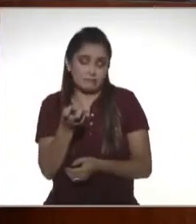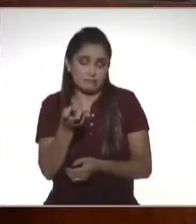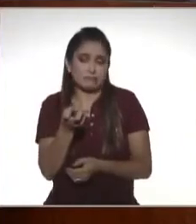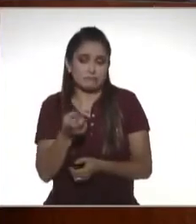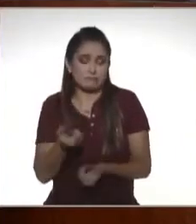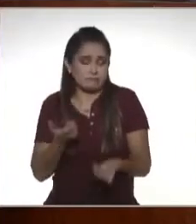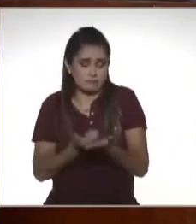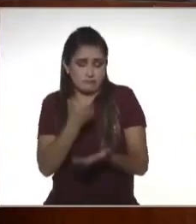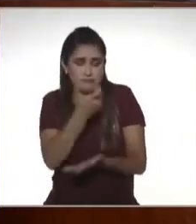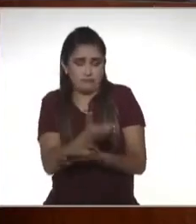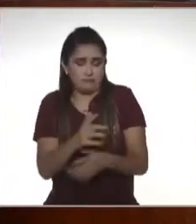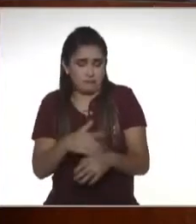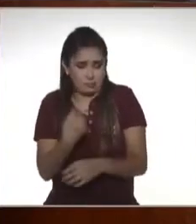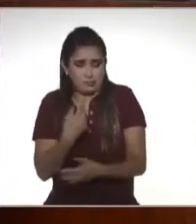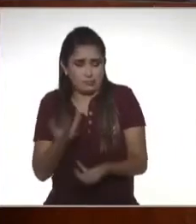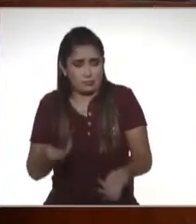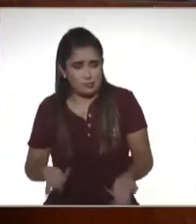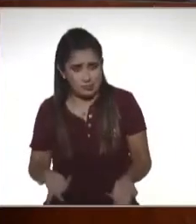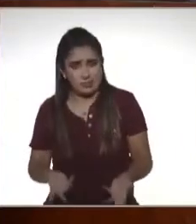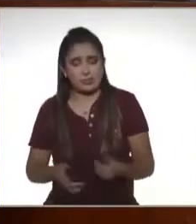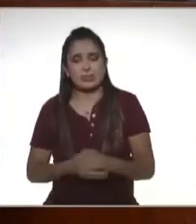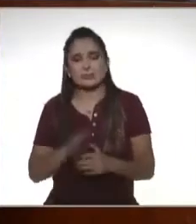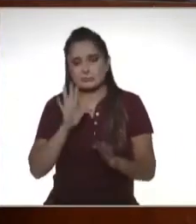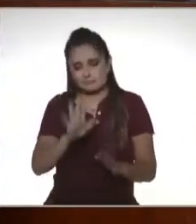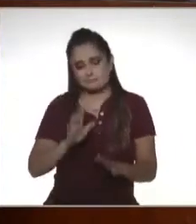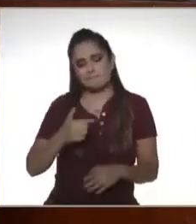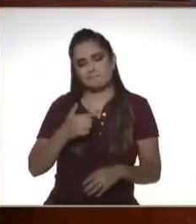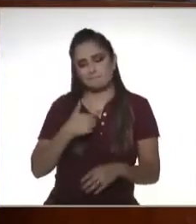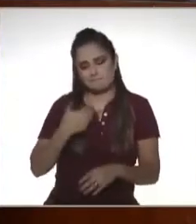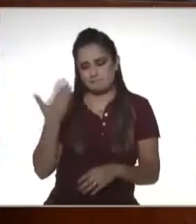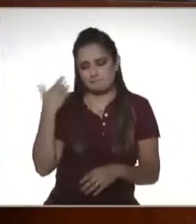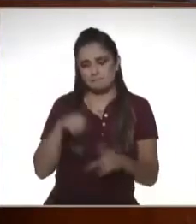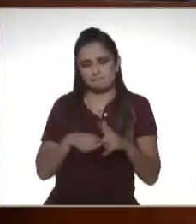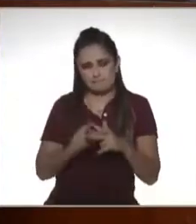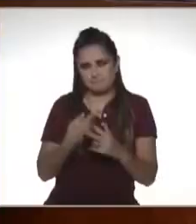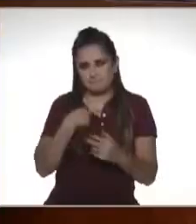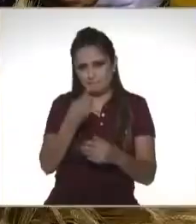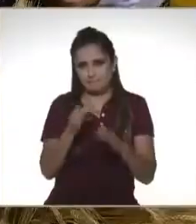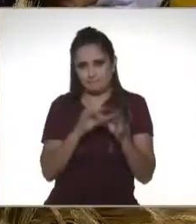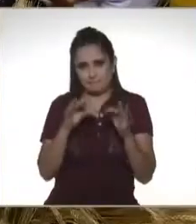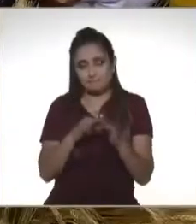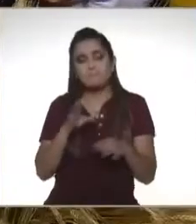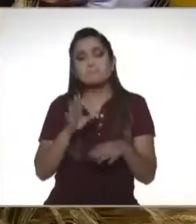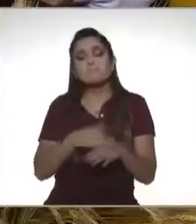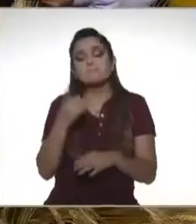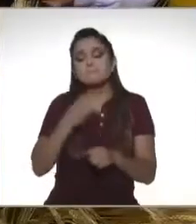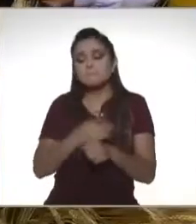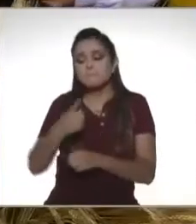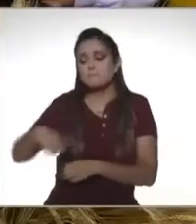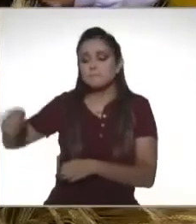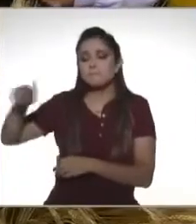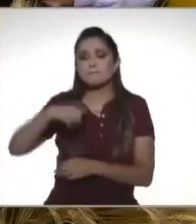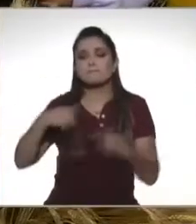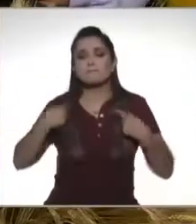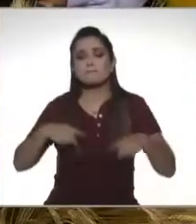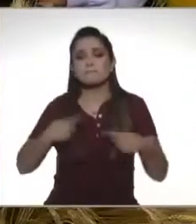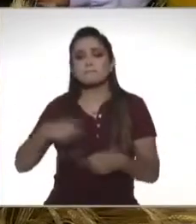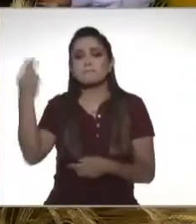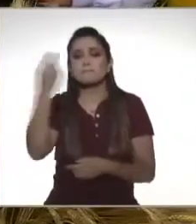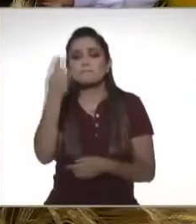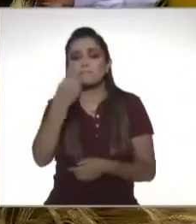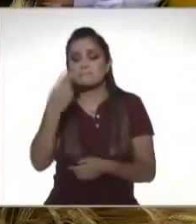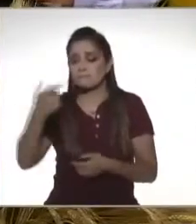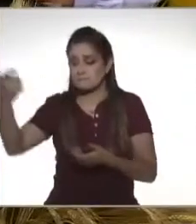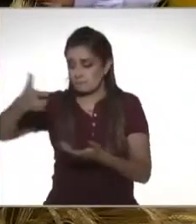¿Por qué tengo que pagarlo? En principio, como ya dijimos, teóricamente, porque estamos en una sociedad que requiere aportación de